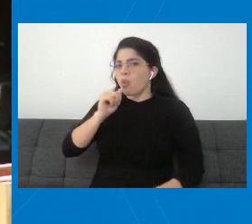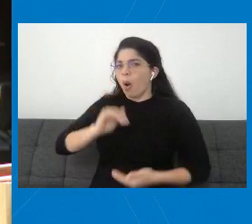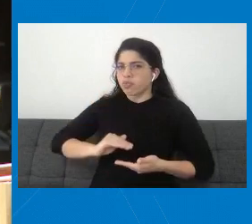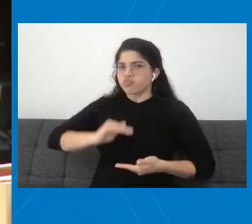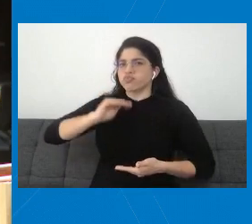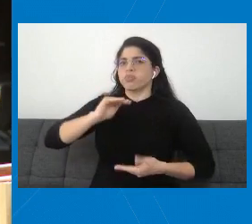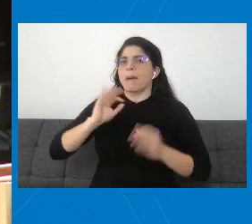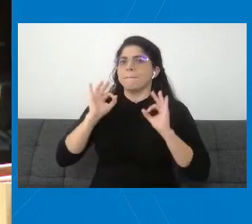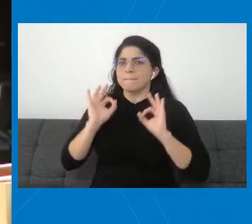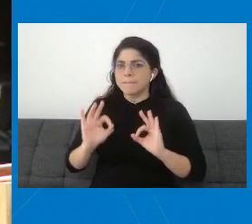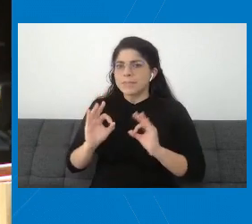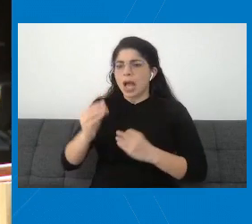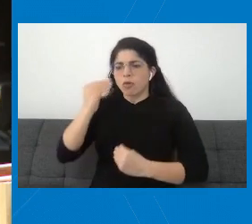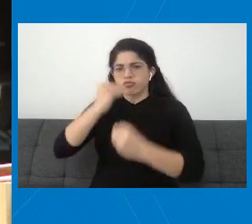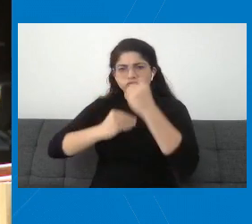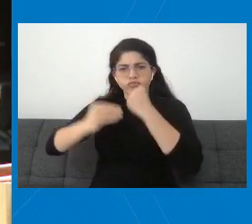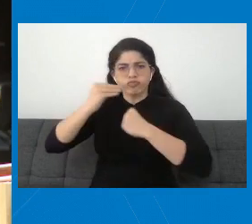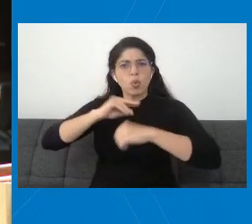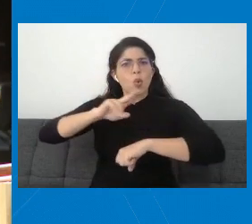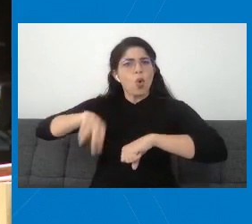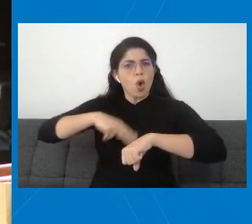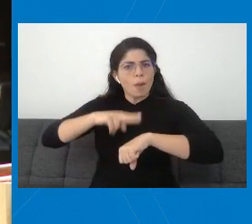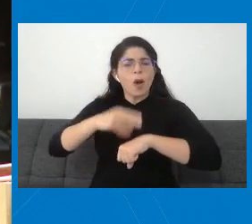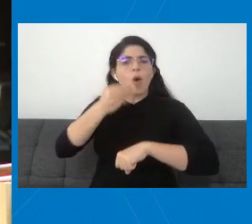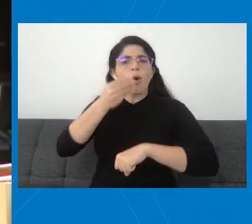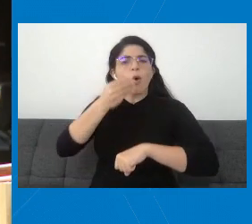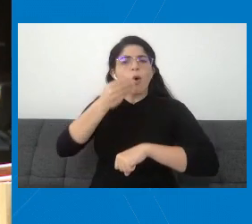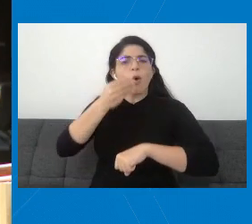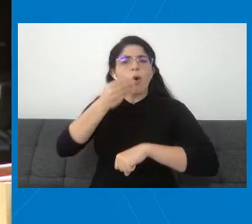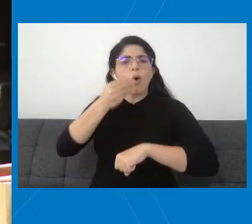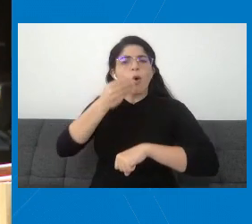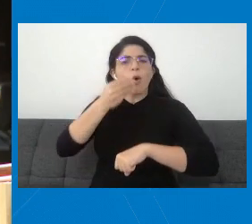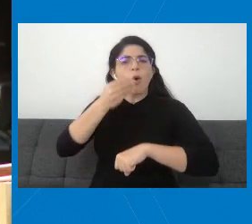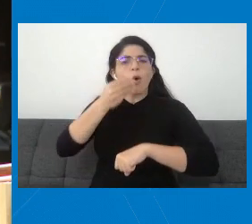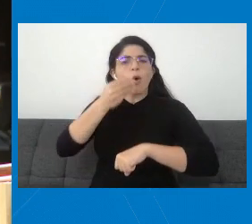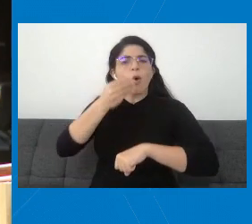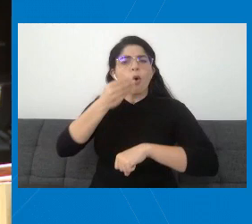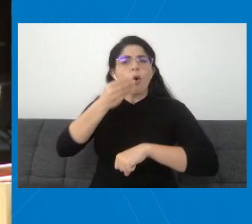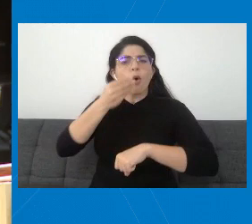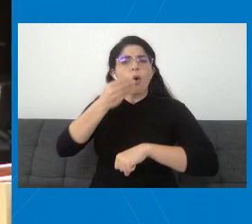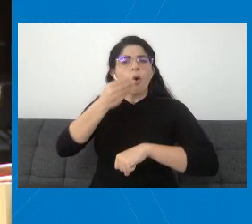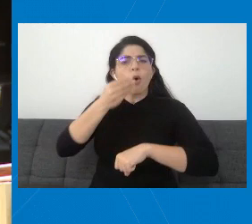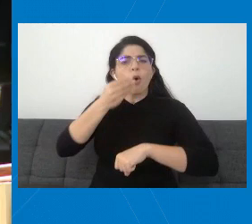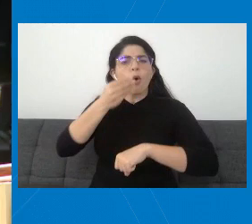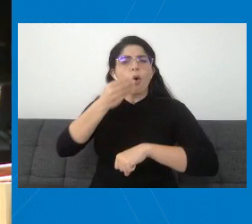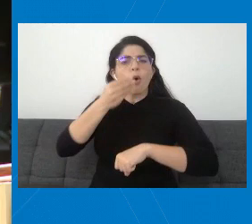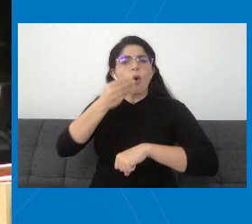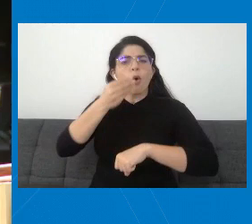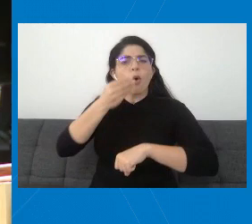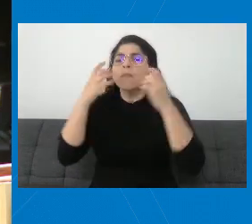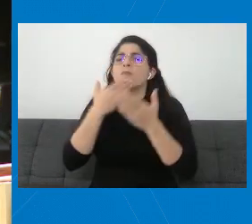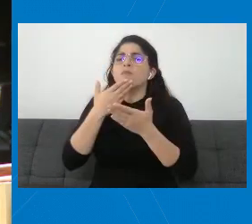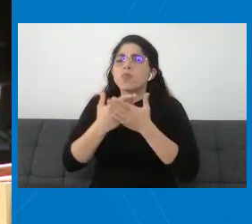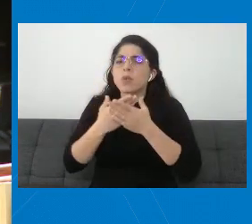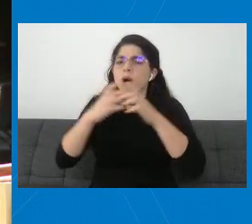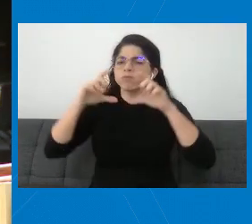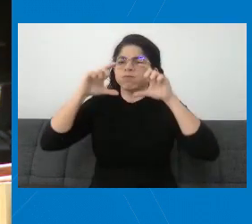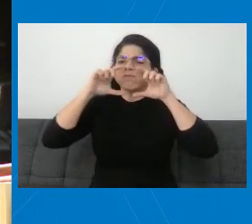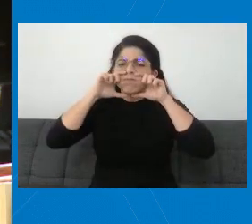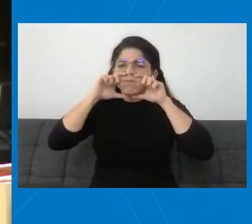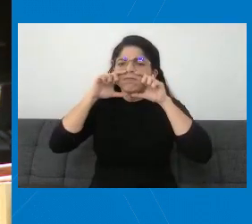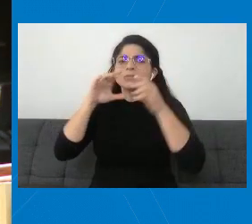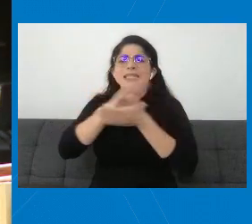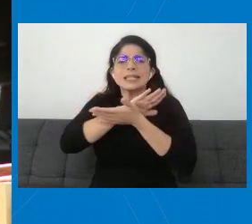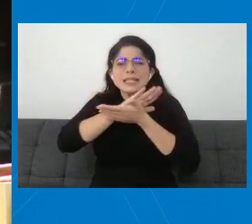y que se hayan comido lo normal, suficiente, que lleven una buena mascarilla, bien colocada, limpia,